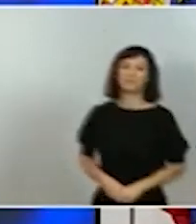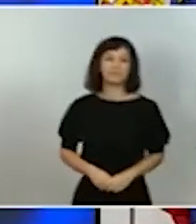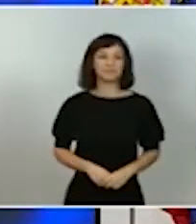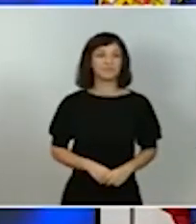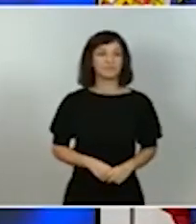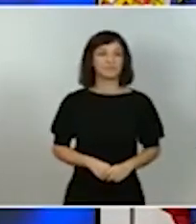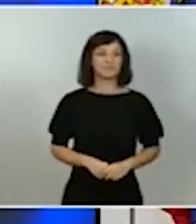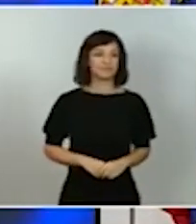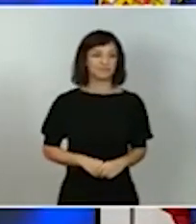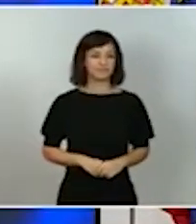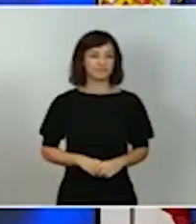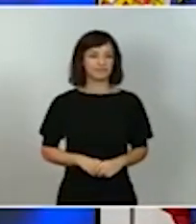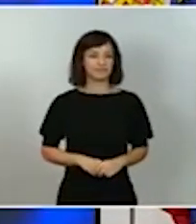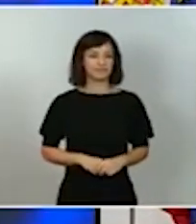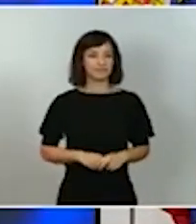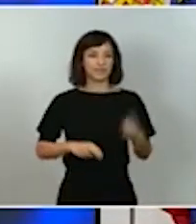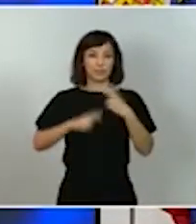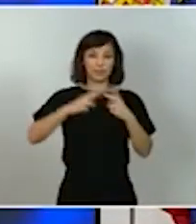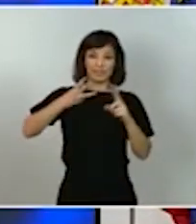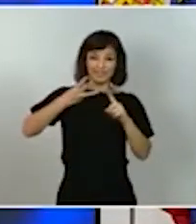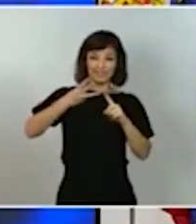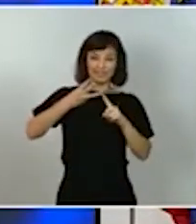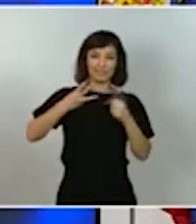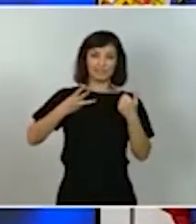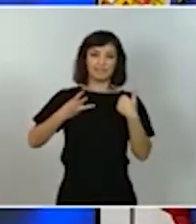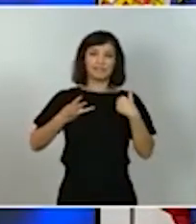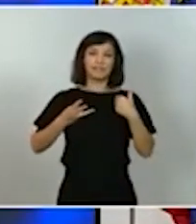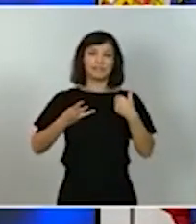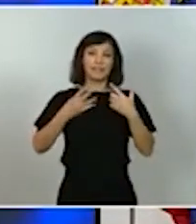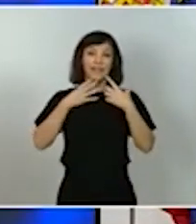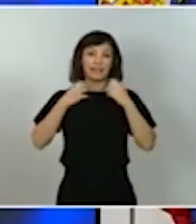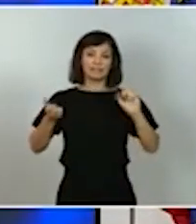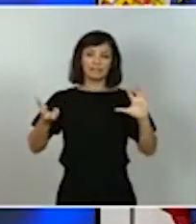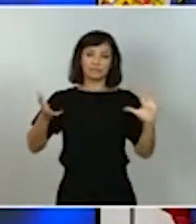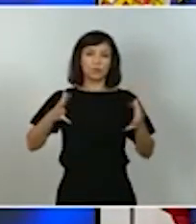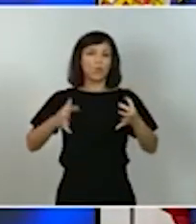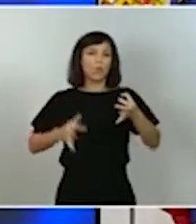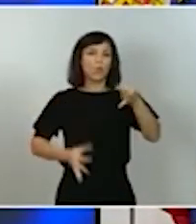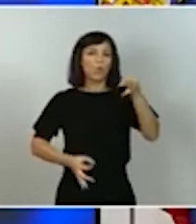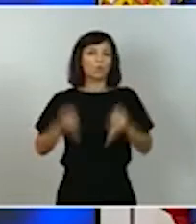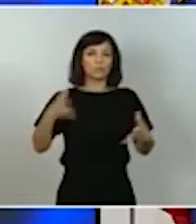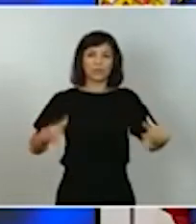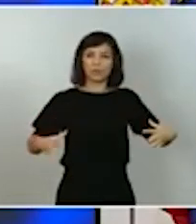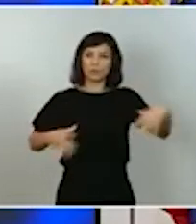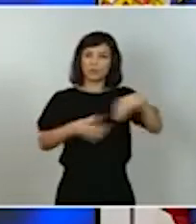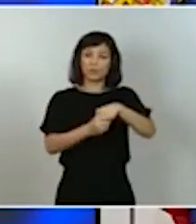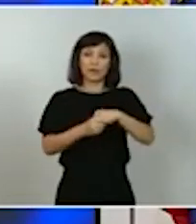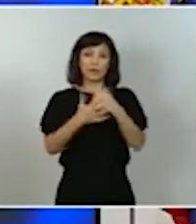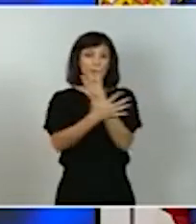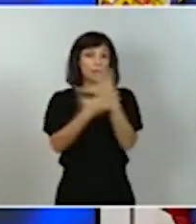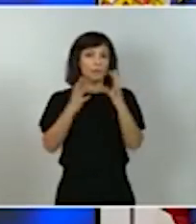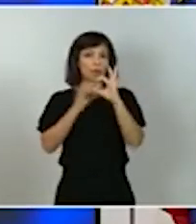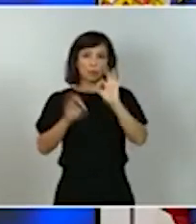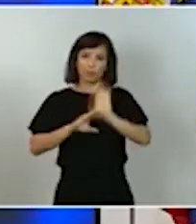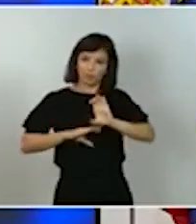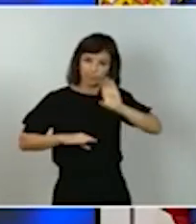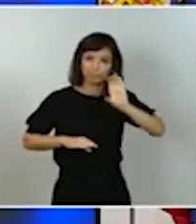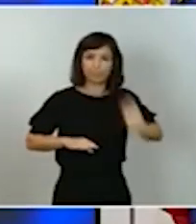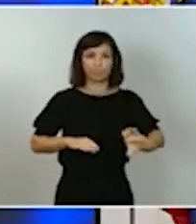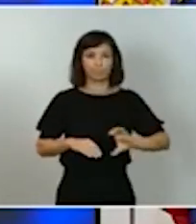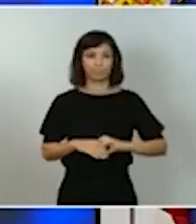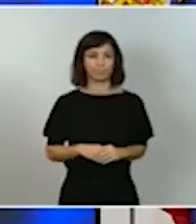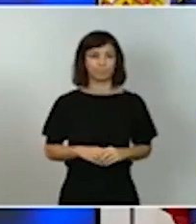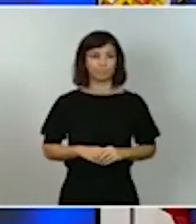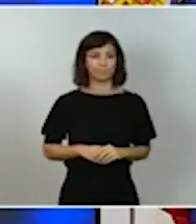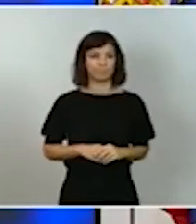la transición energética justa e inclusiva a la que vamos a destinar el 9% de los recursos debemos aprovechar y